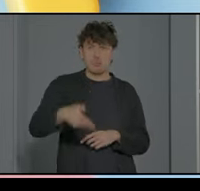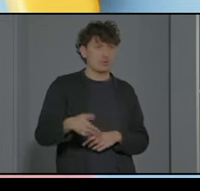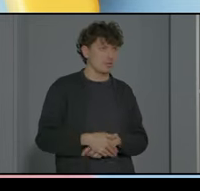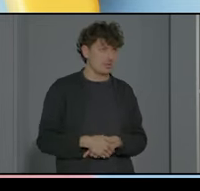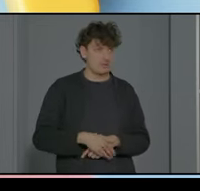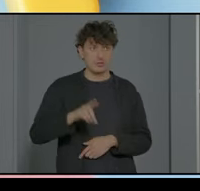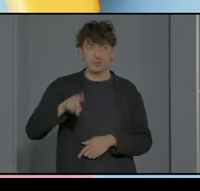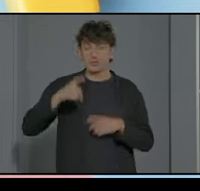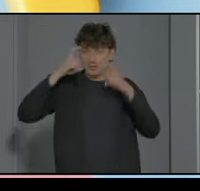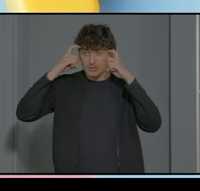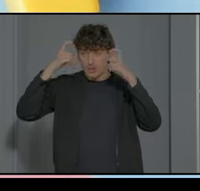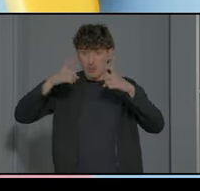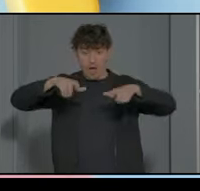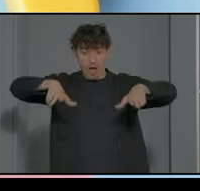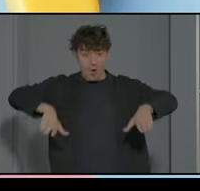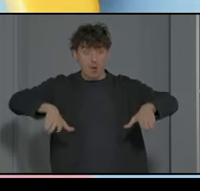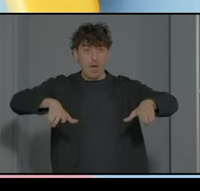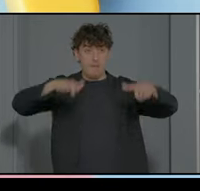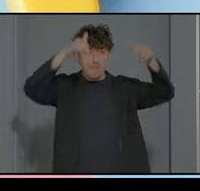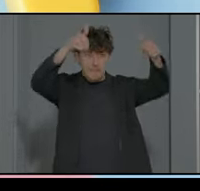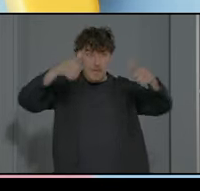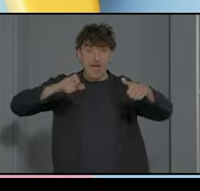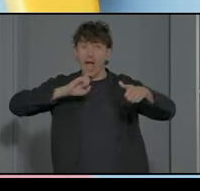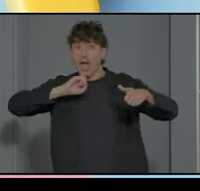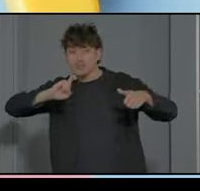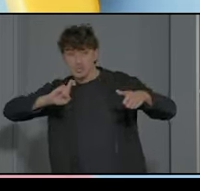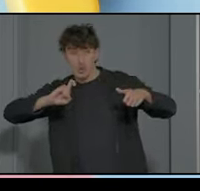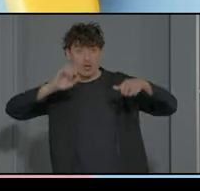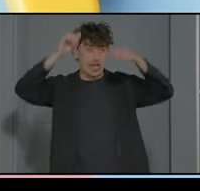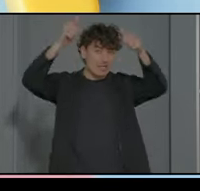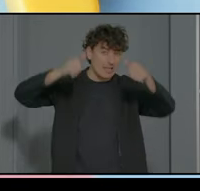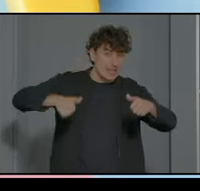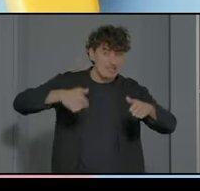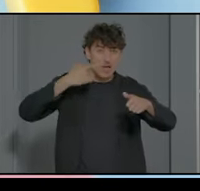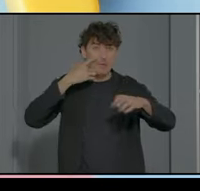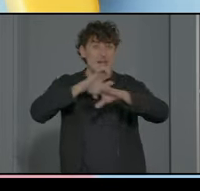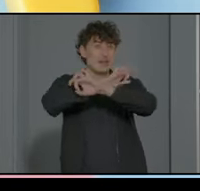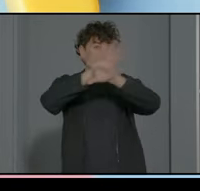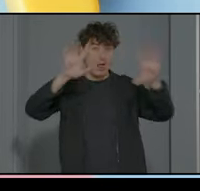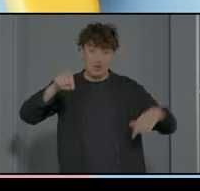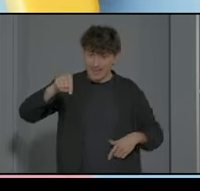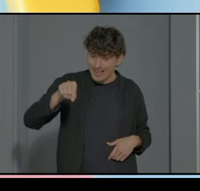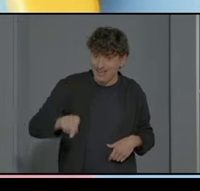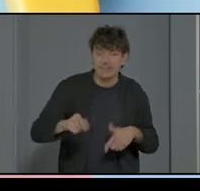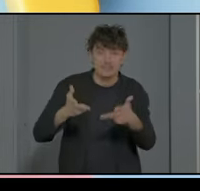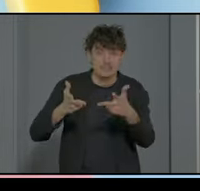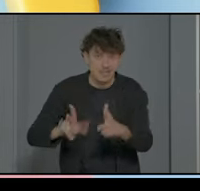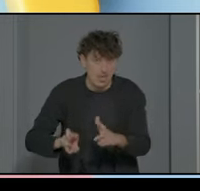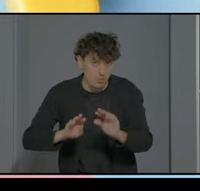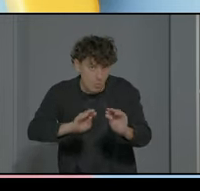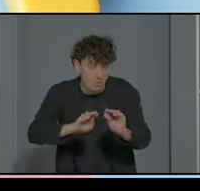tratamos de señalizar el aula un poco para preparársela a esa persona que llega que tenga claro cuál es su sitio dónde están sus cosas